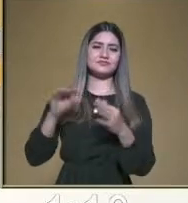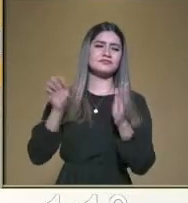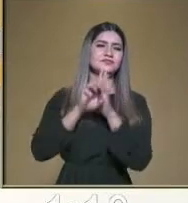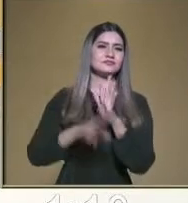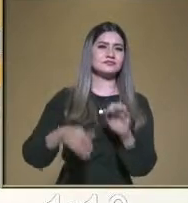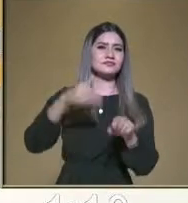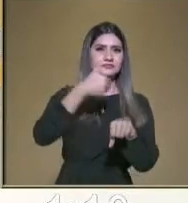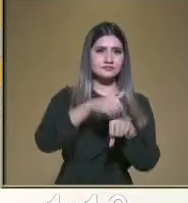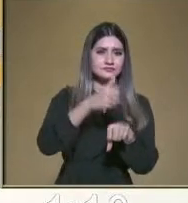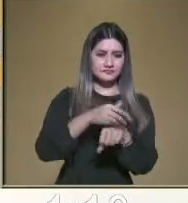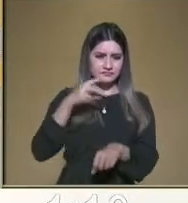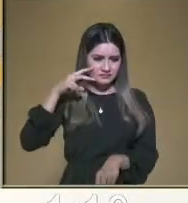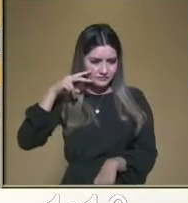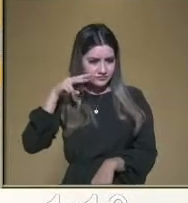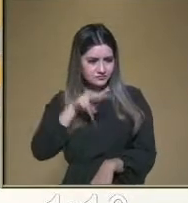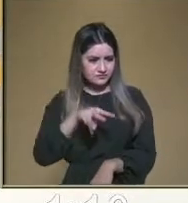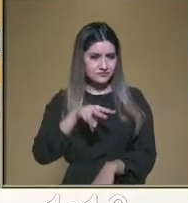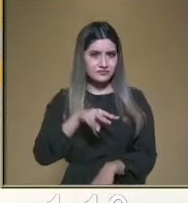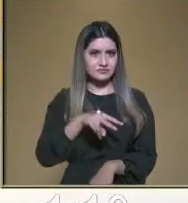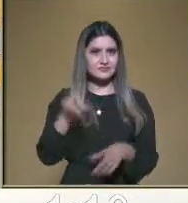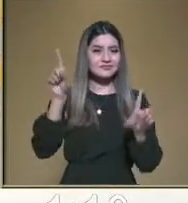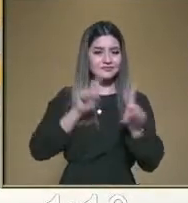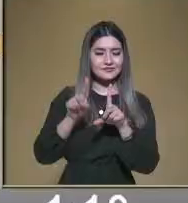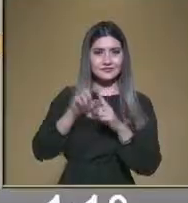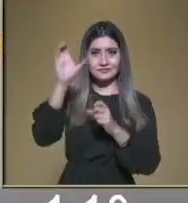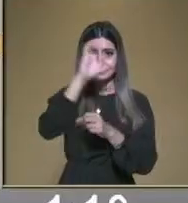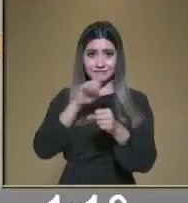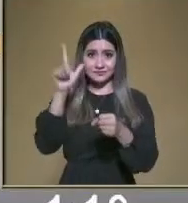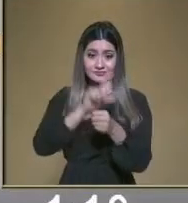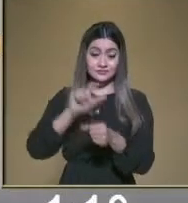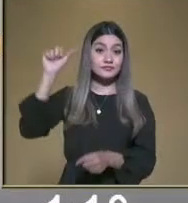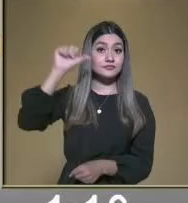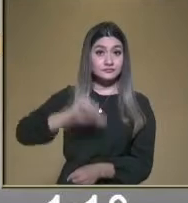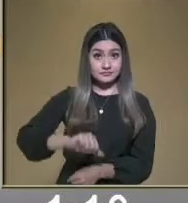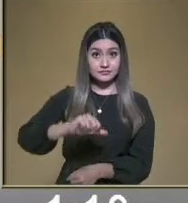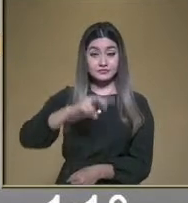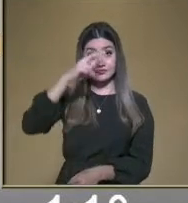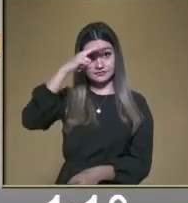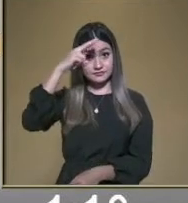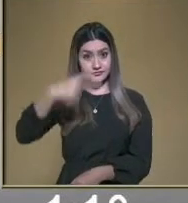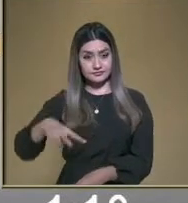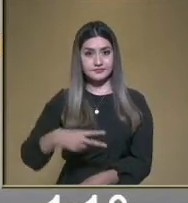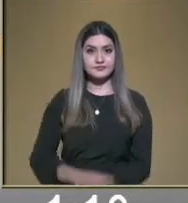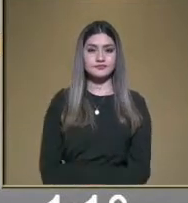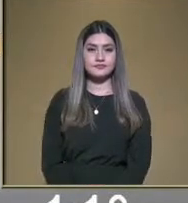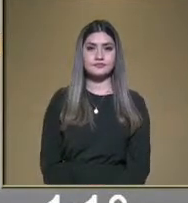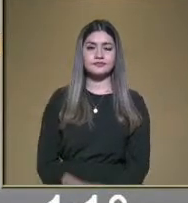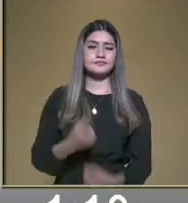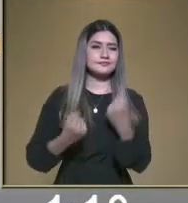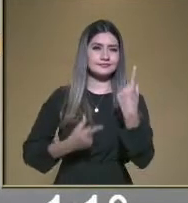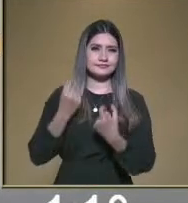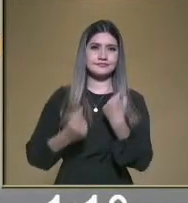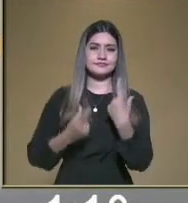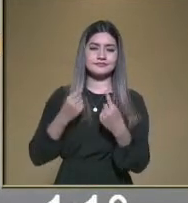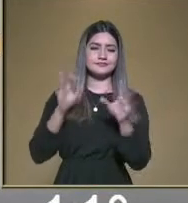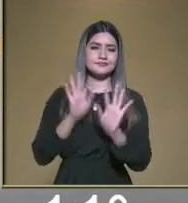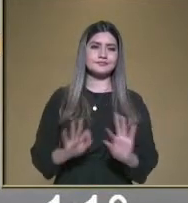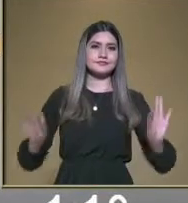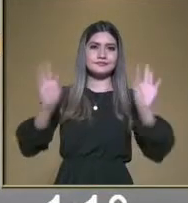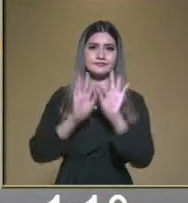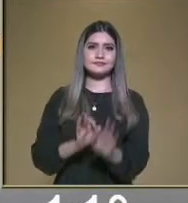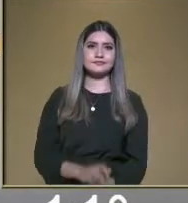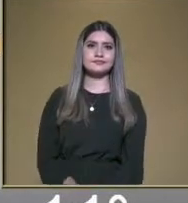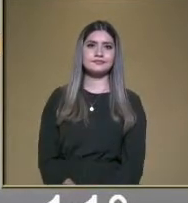vamos a encontrar las diferentes culturas que existen en México, ¿verdad? Algunas por ahí muy importantes que las